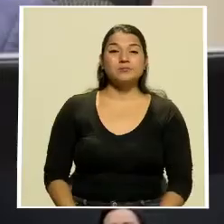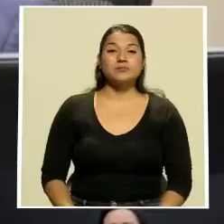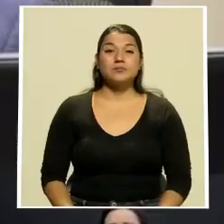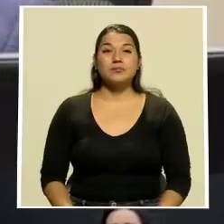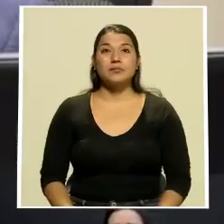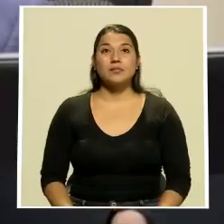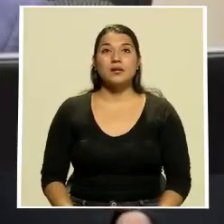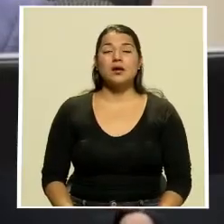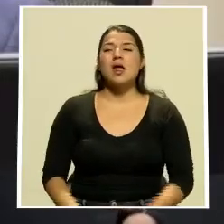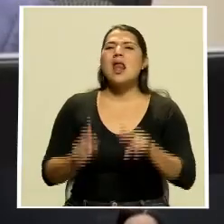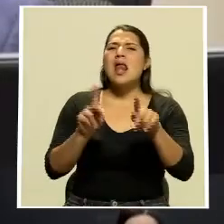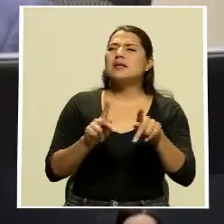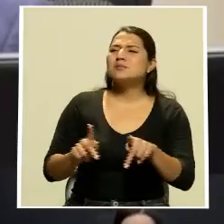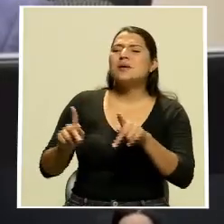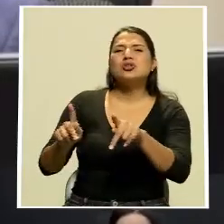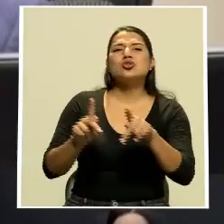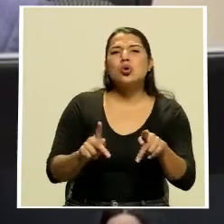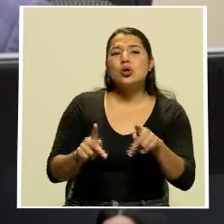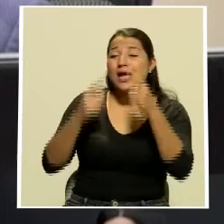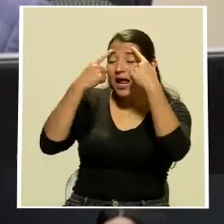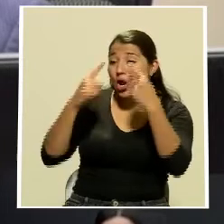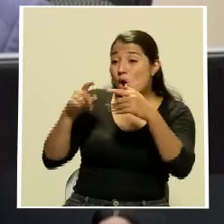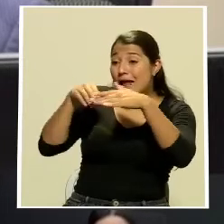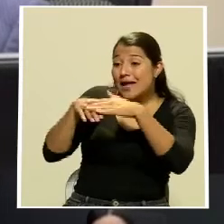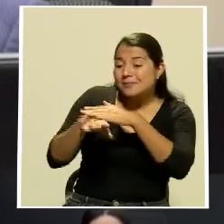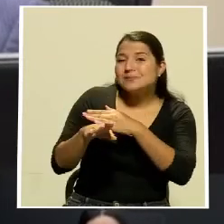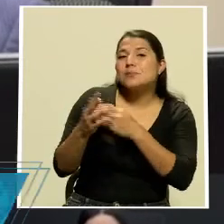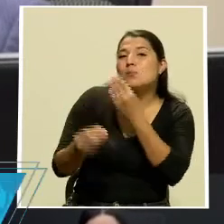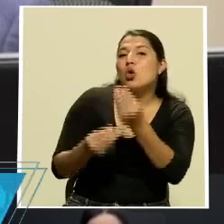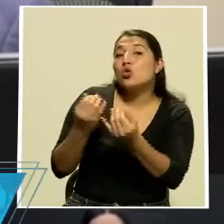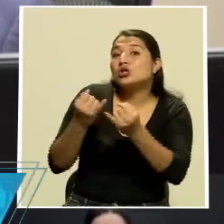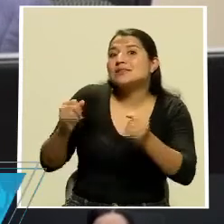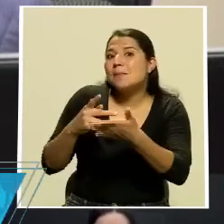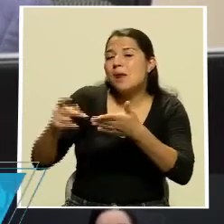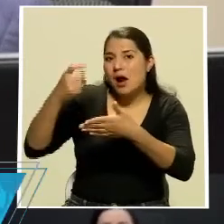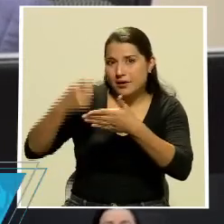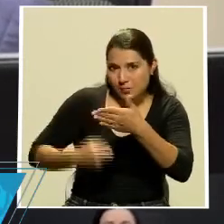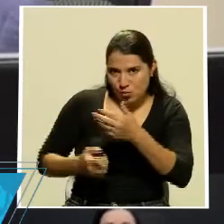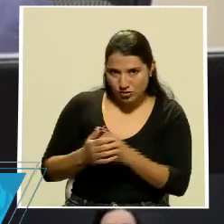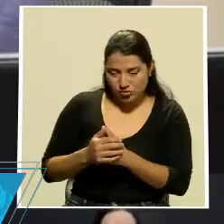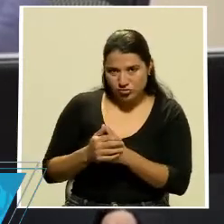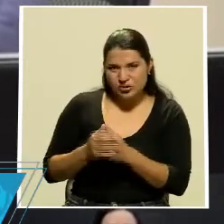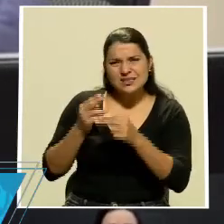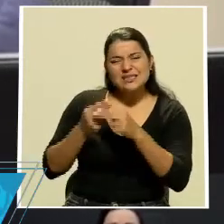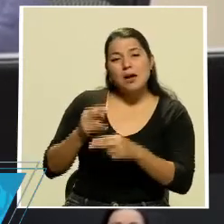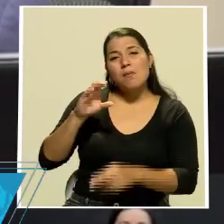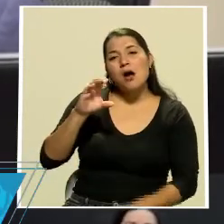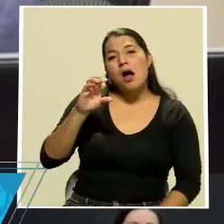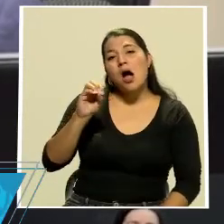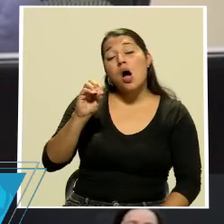los contrabandistas eludan los controles aduaneros, es que tales controles son